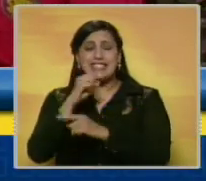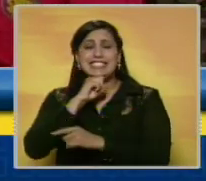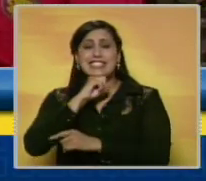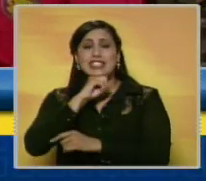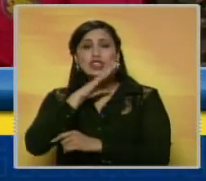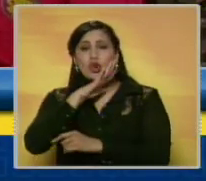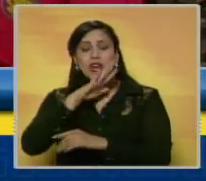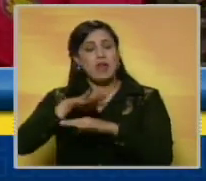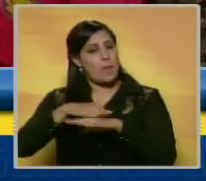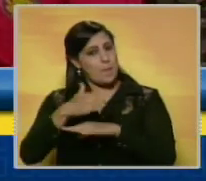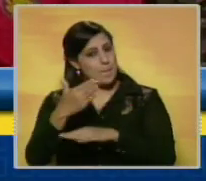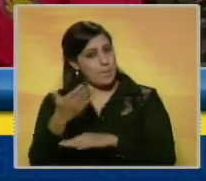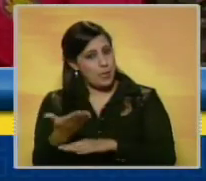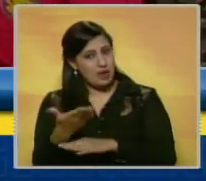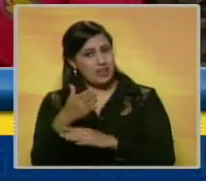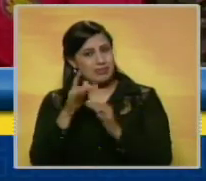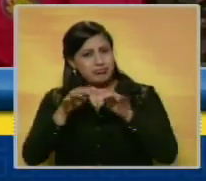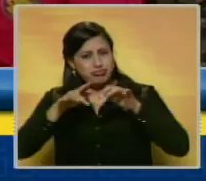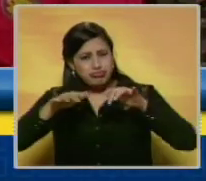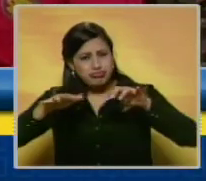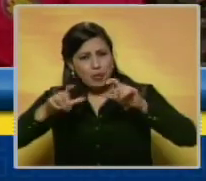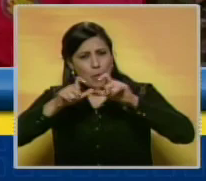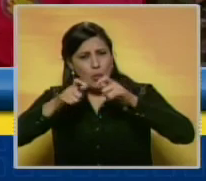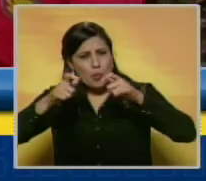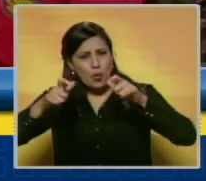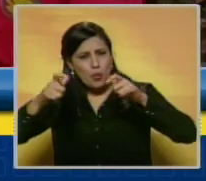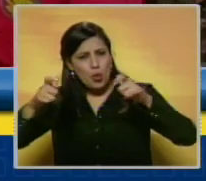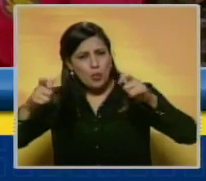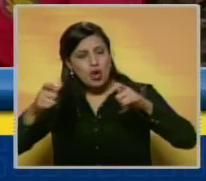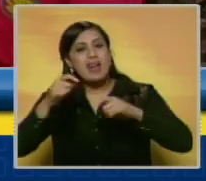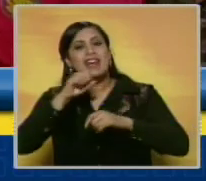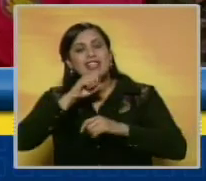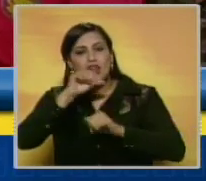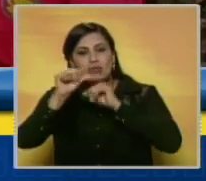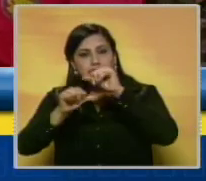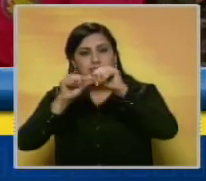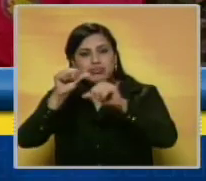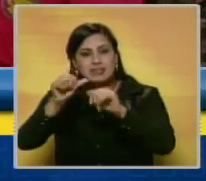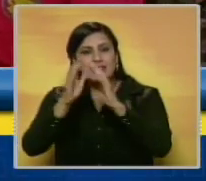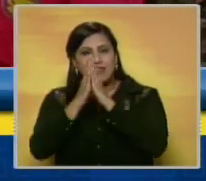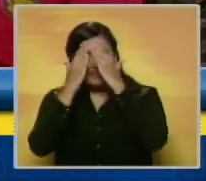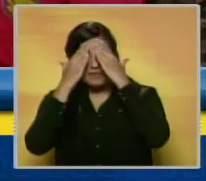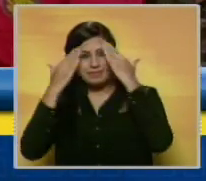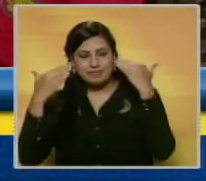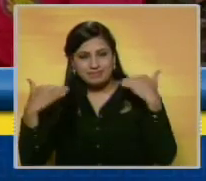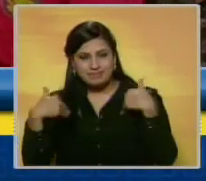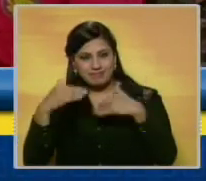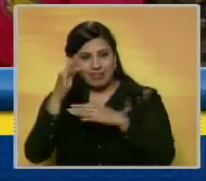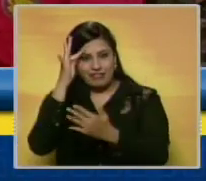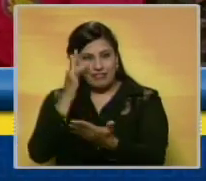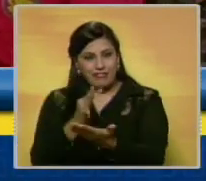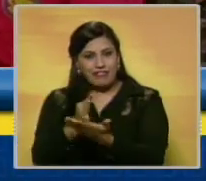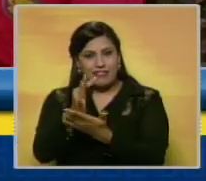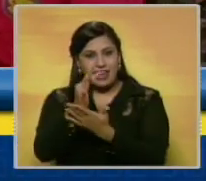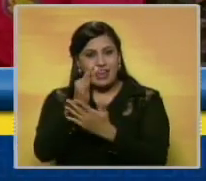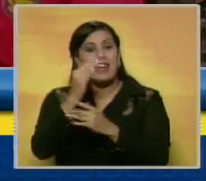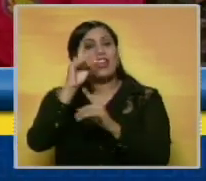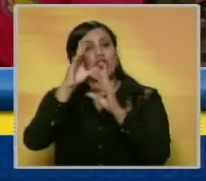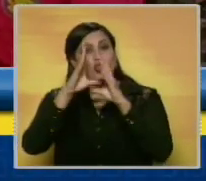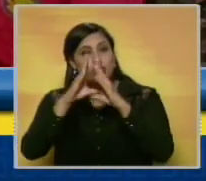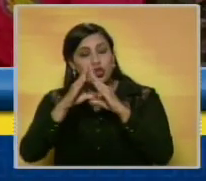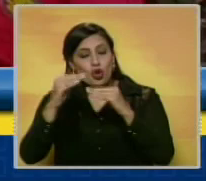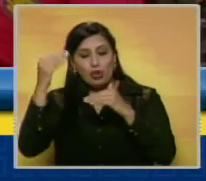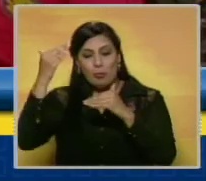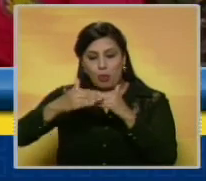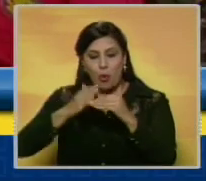nuestra, porque se está extendiendo poco a poco esta devoción mariana de la Chiquinquirá que ha traspasado todas